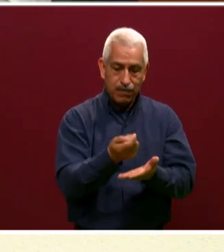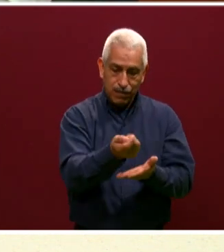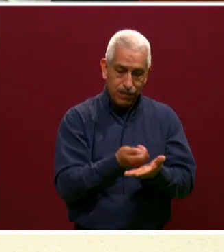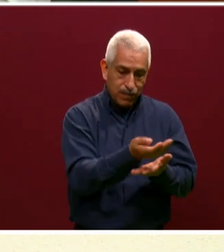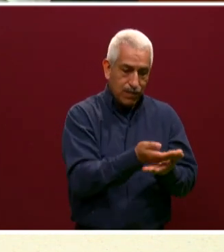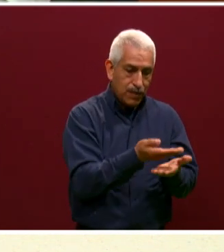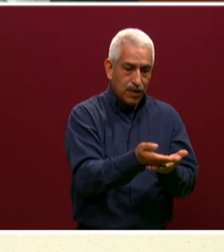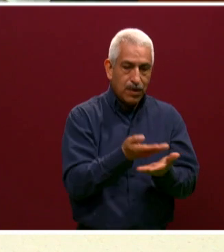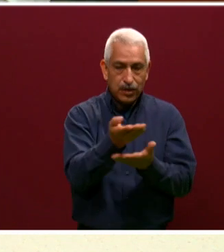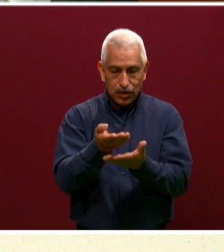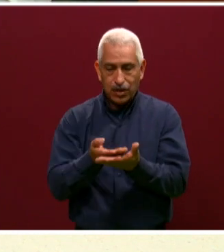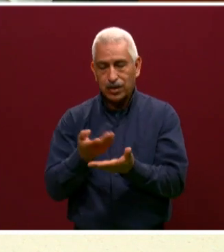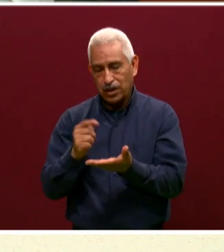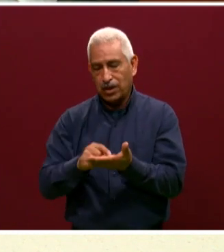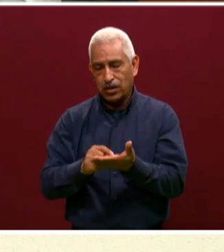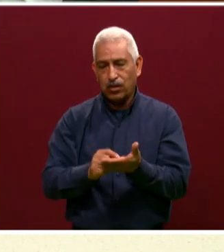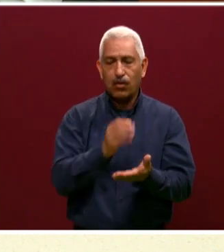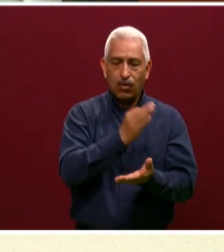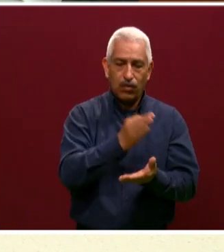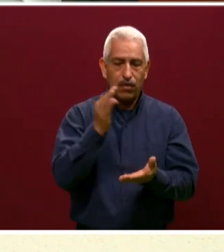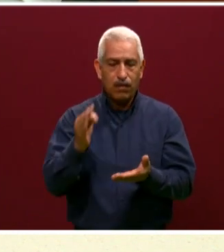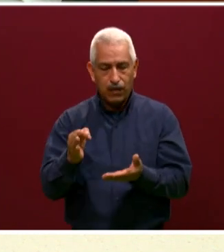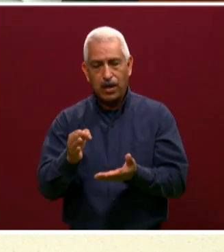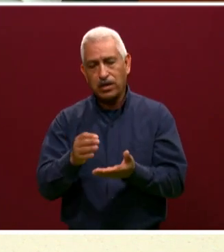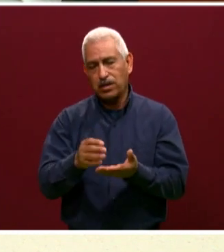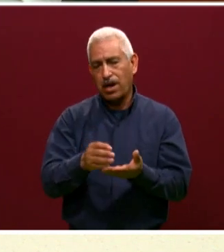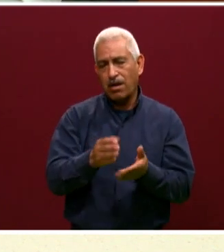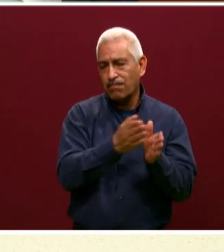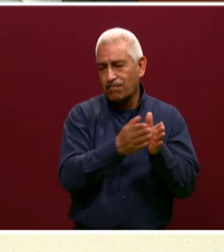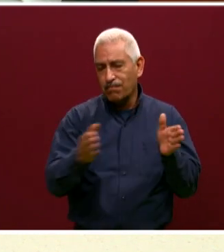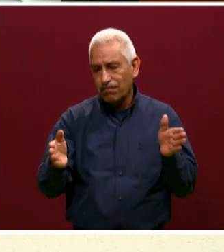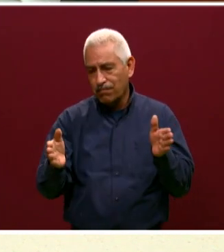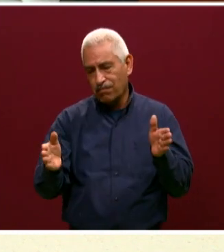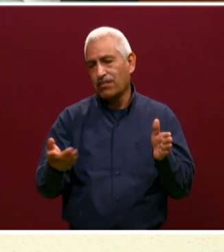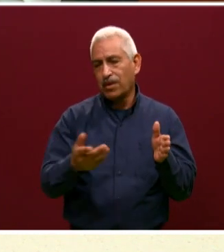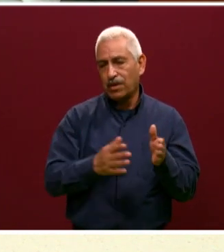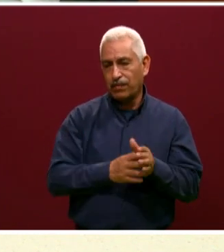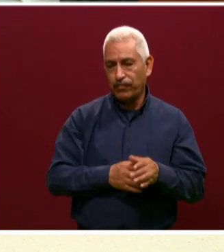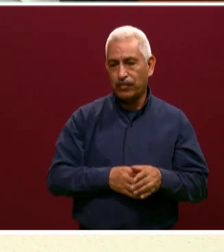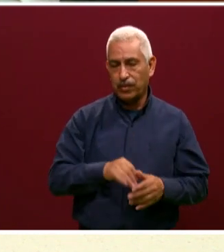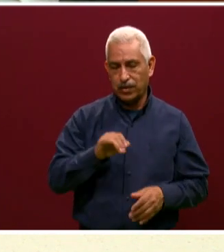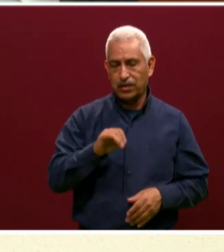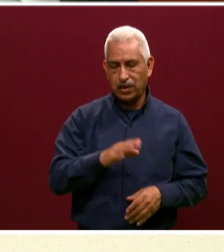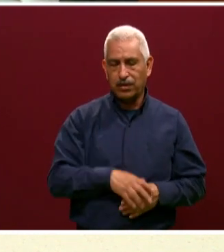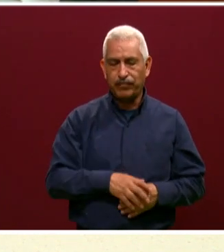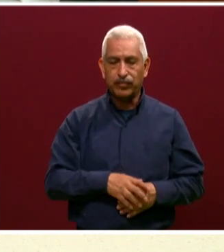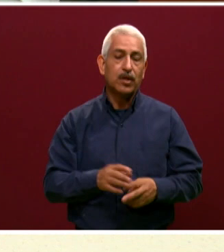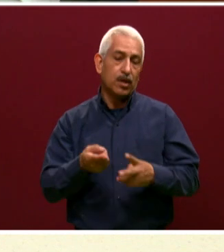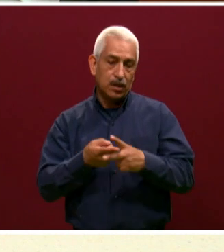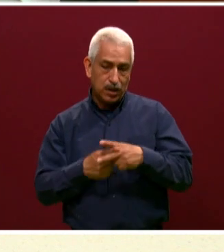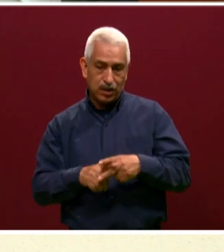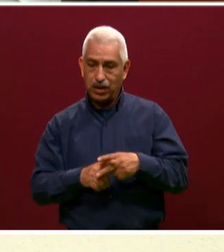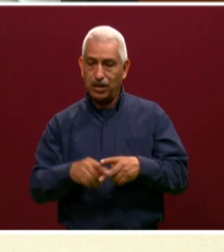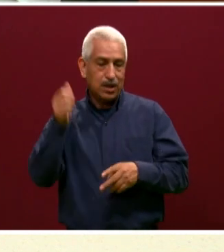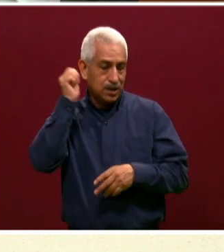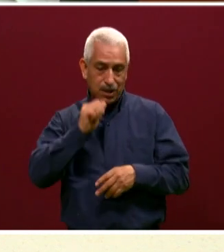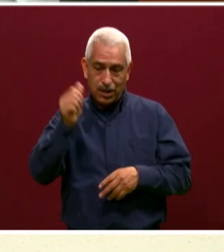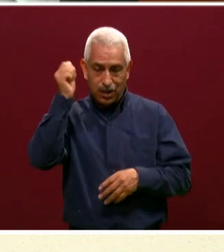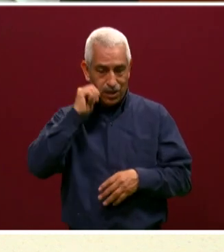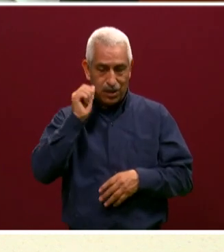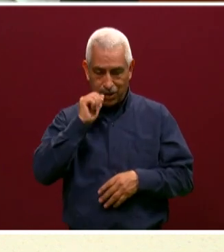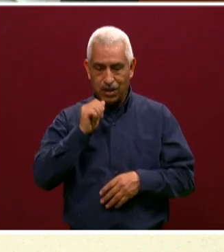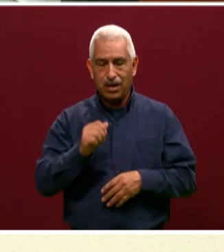alguna fecha en específico para solicitar la beca. Siempre se inicia al principio de semestre. A principio de semestre. O sea, primero te